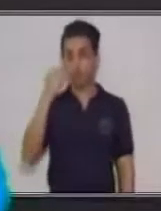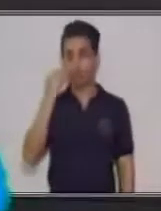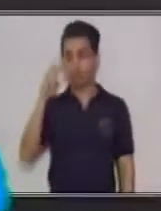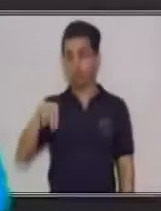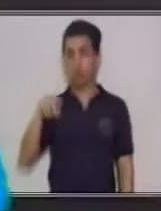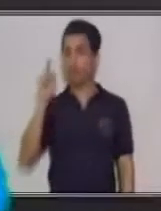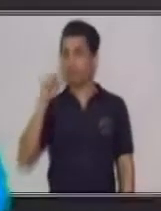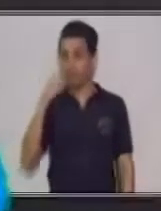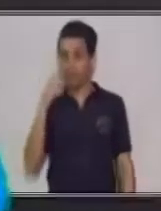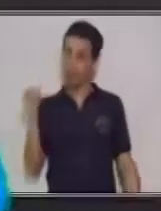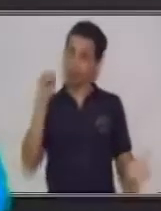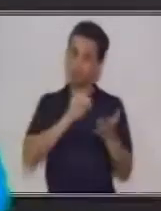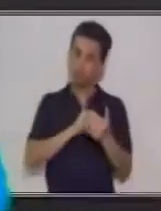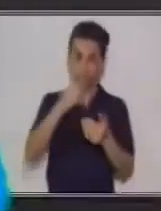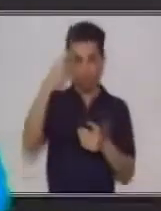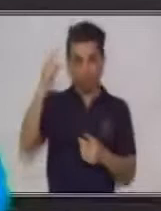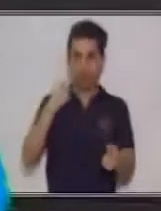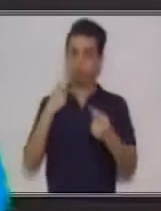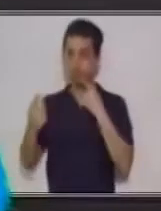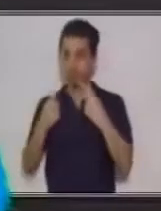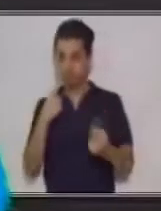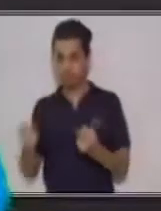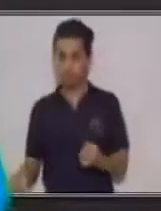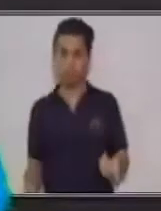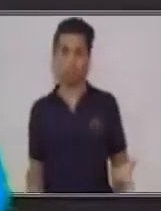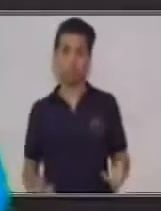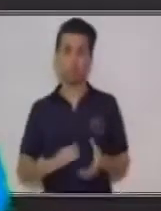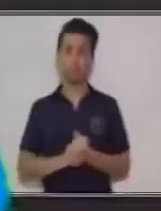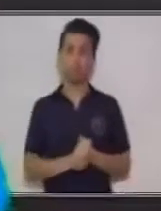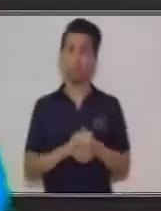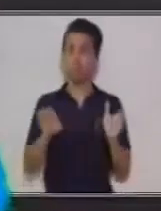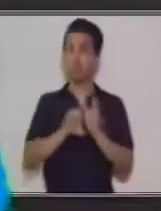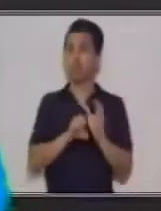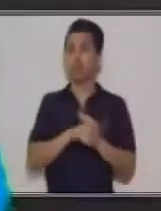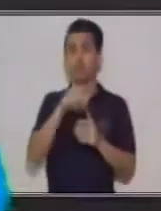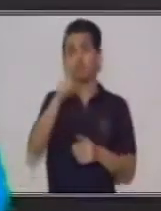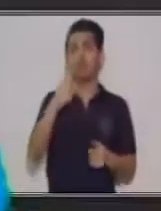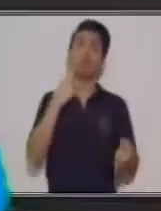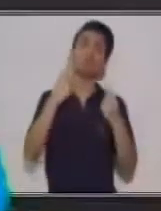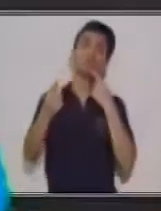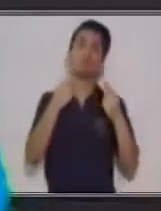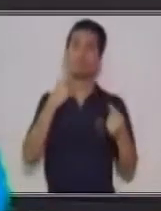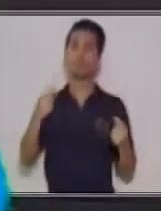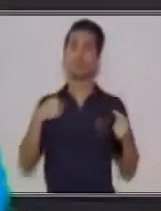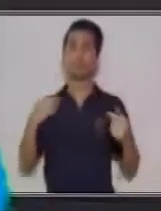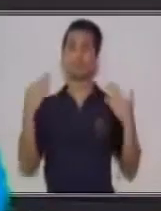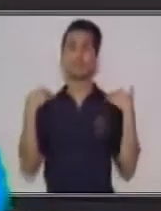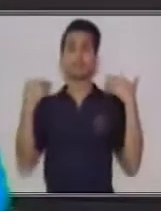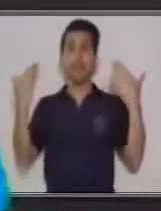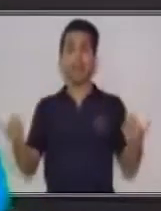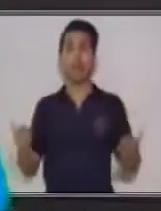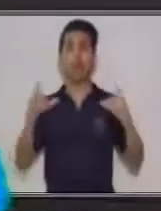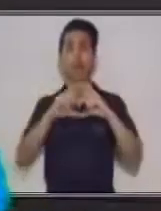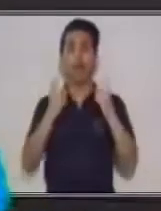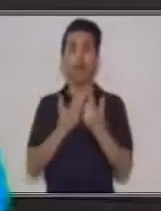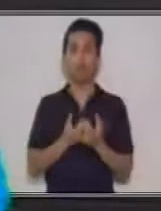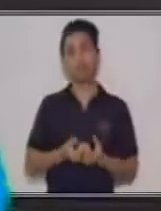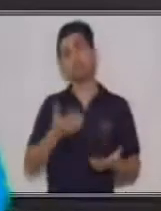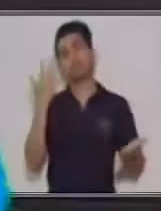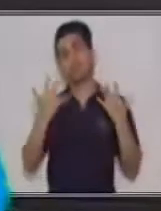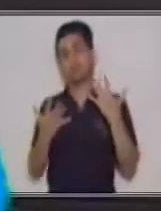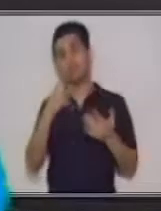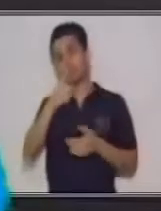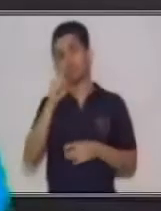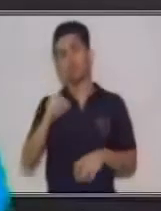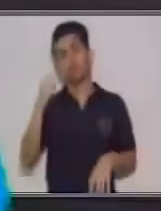a realizar un discurso en su salón de clases, probablemente en este momento usted debe de tomar en